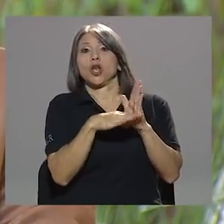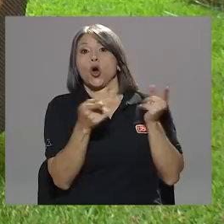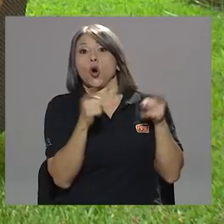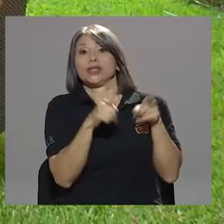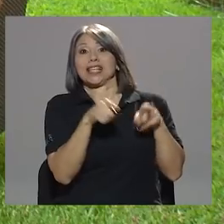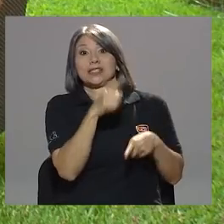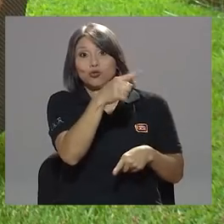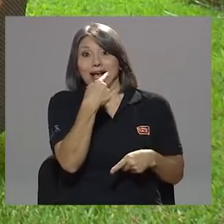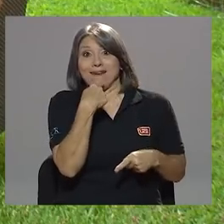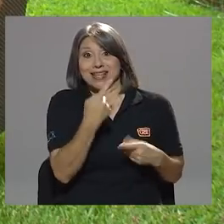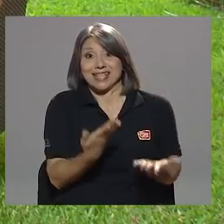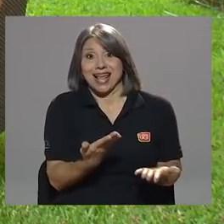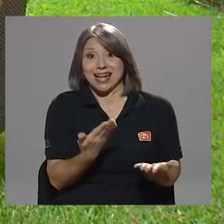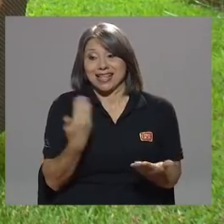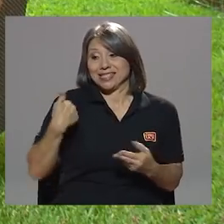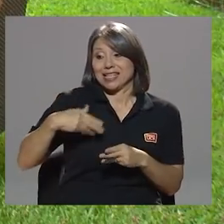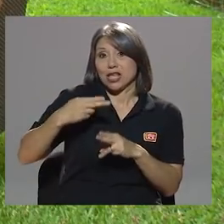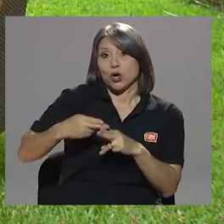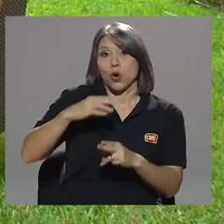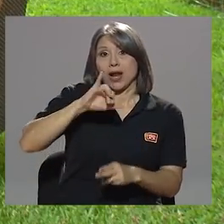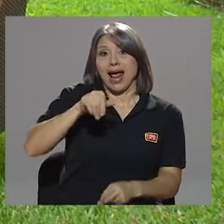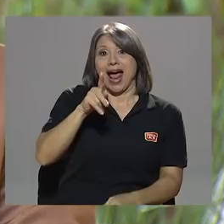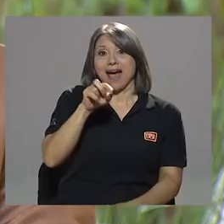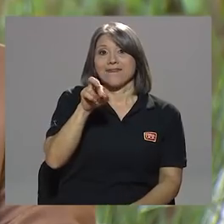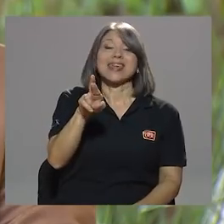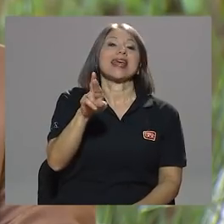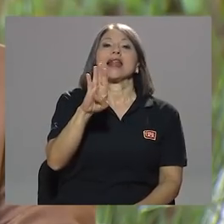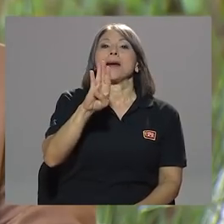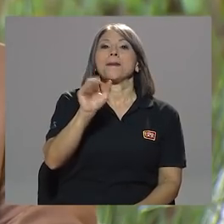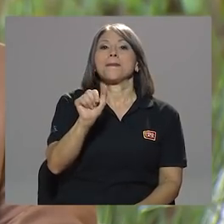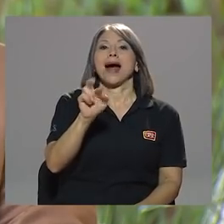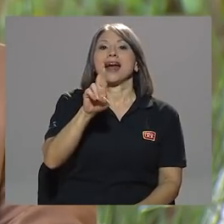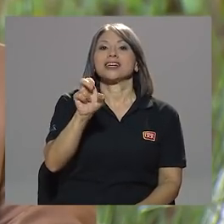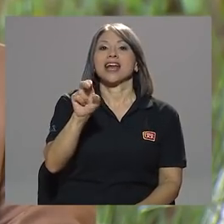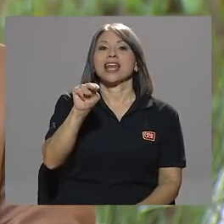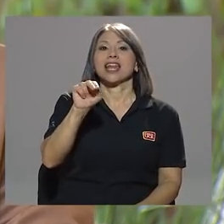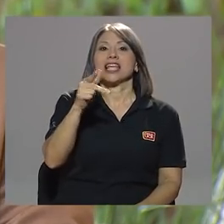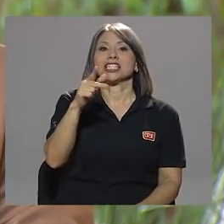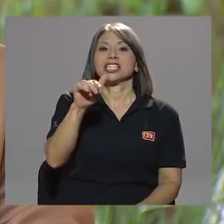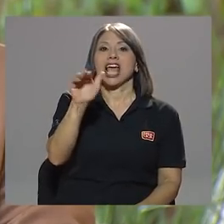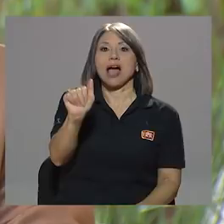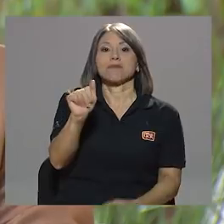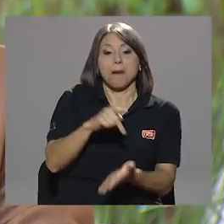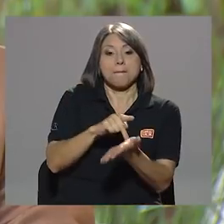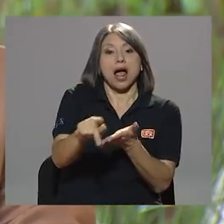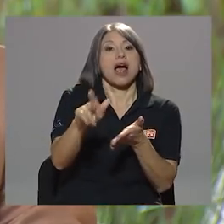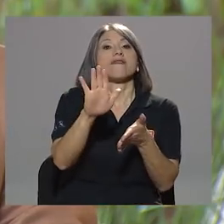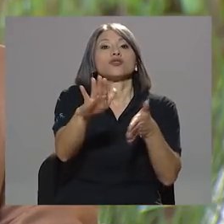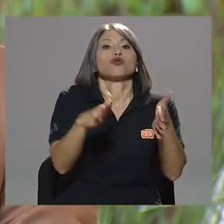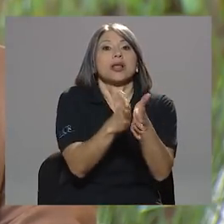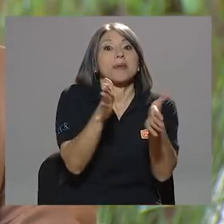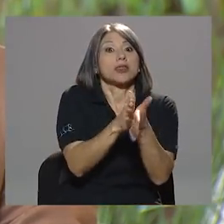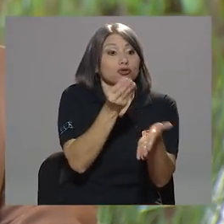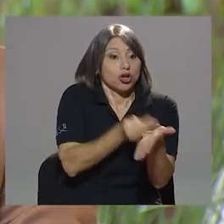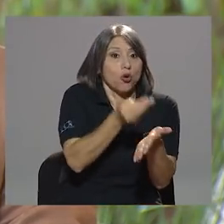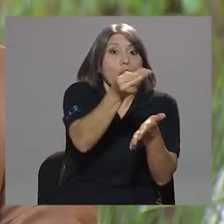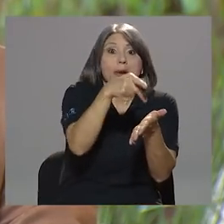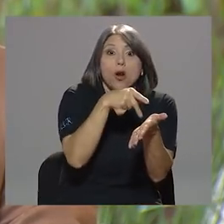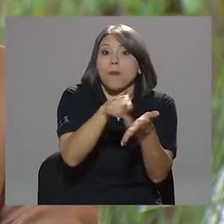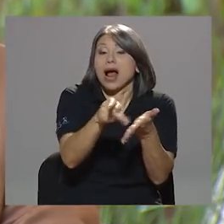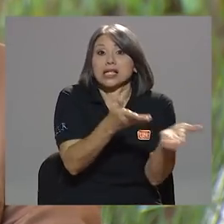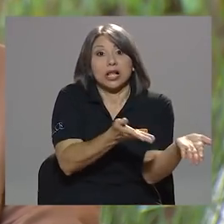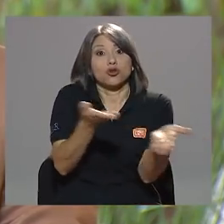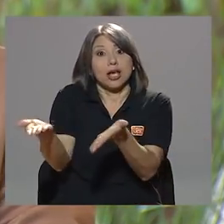citar? Que el señor Javier Barranichea pagaba su cemento. Si lo compra, lo paga, se lo lleva. Don Celso Gamboa,